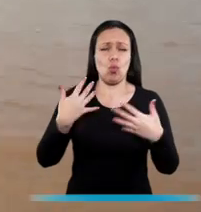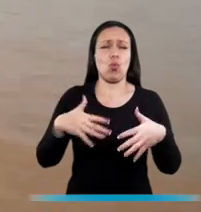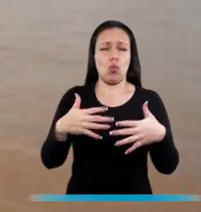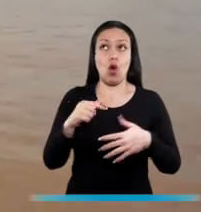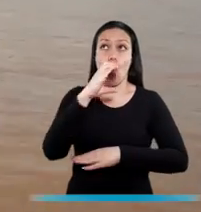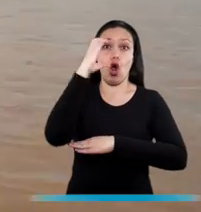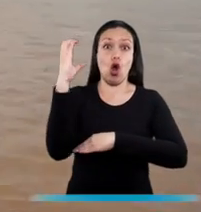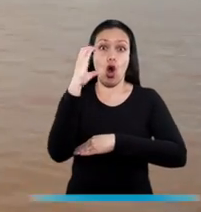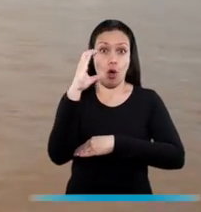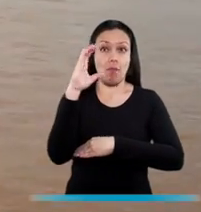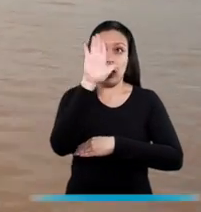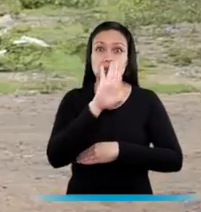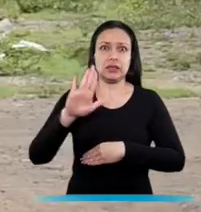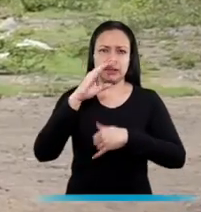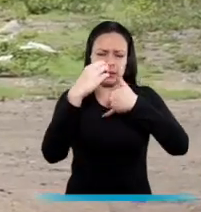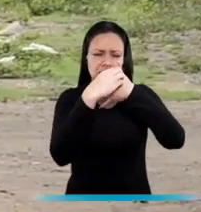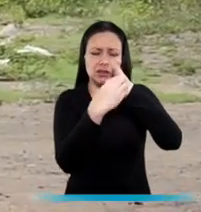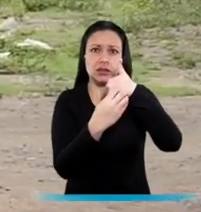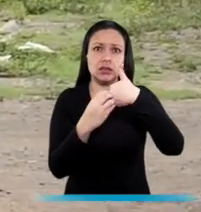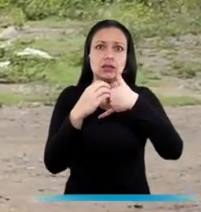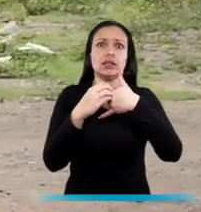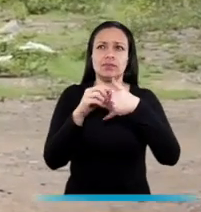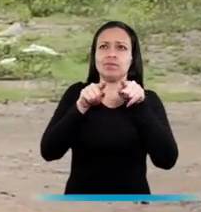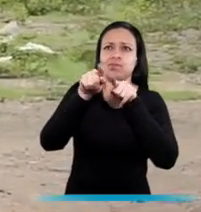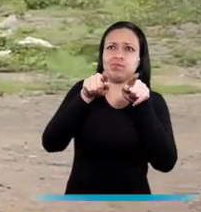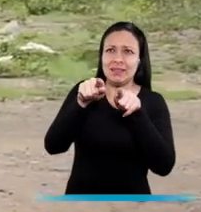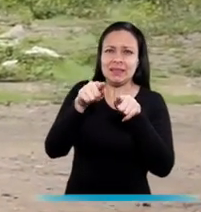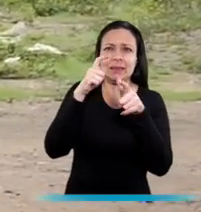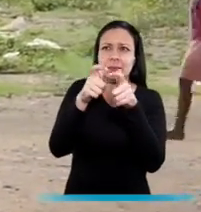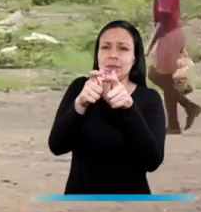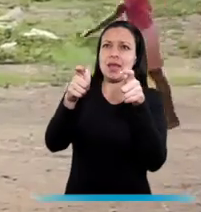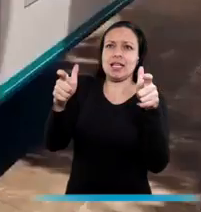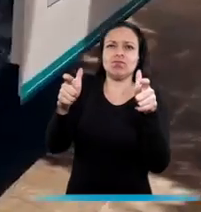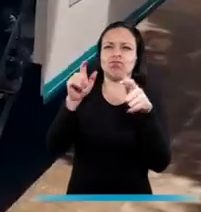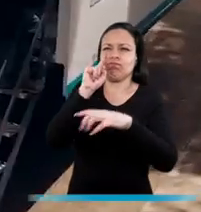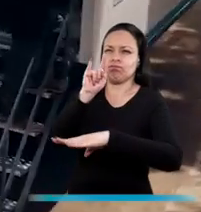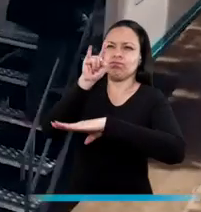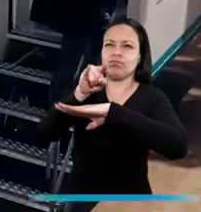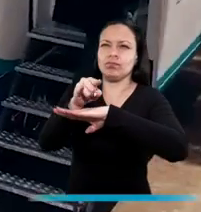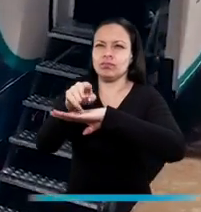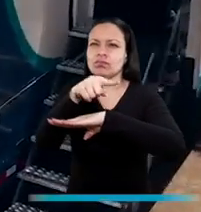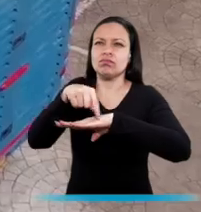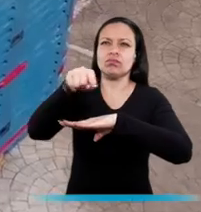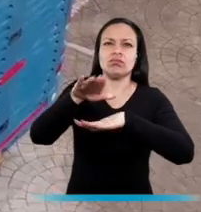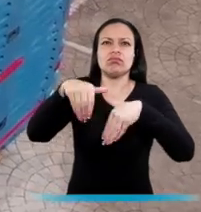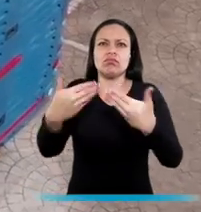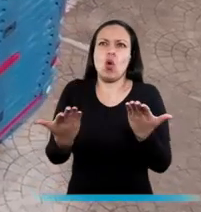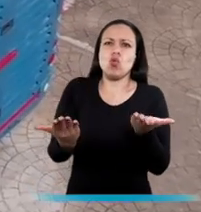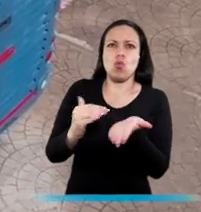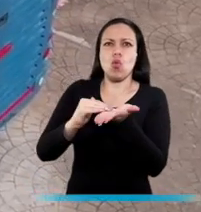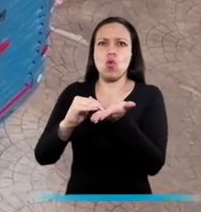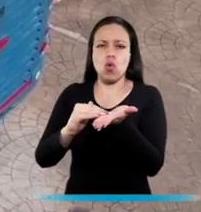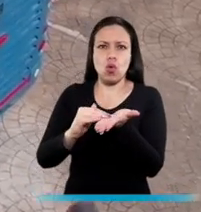actuado en todos los departamentos de Colombia, sobre todo en aquellos que tienen la mayor concentración de víctimas. Estamos vigilando permanentemente las